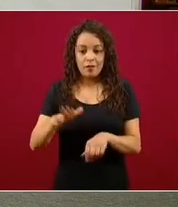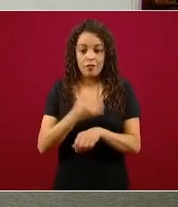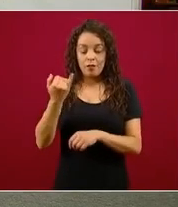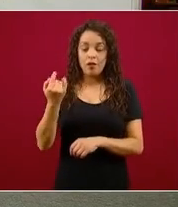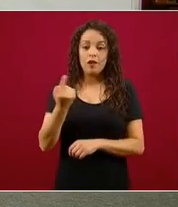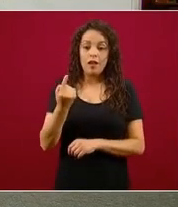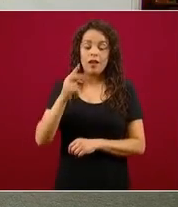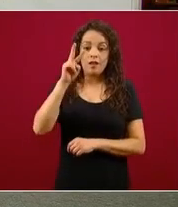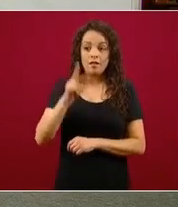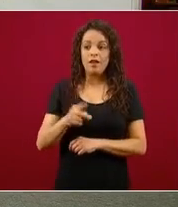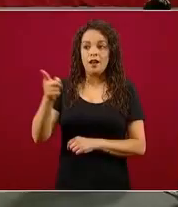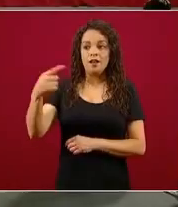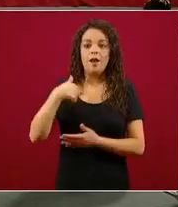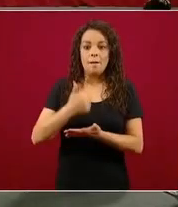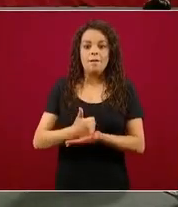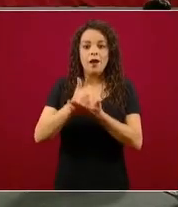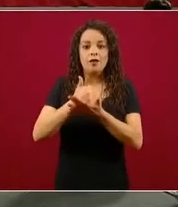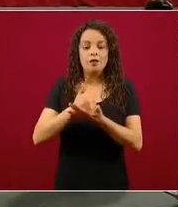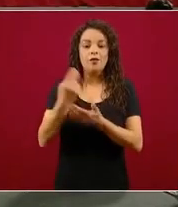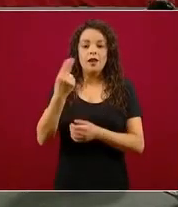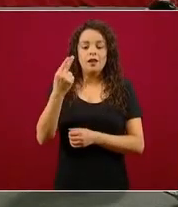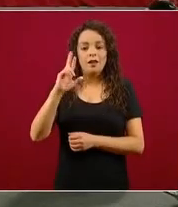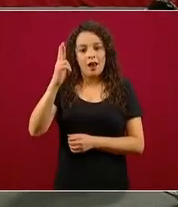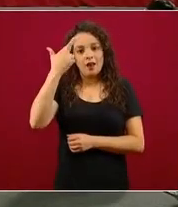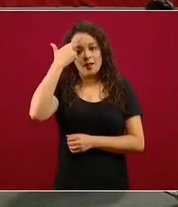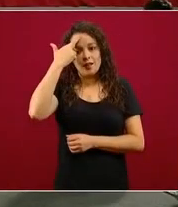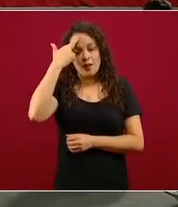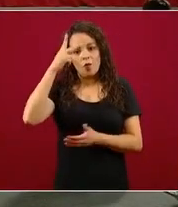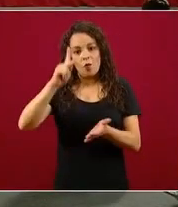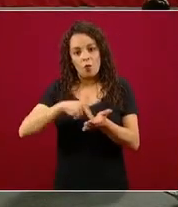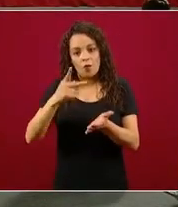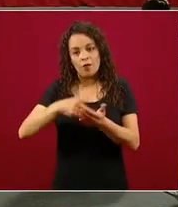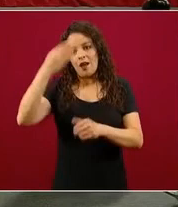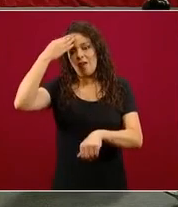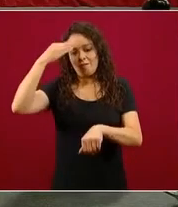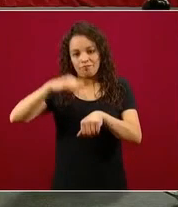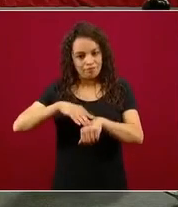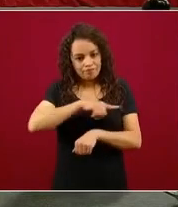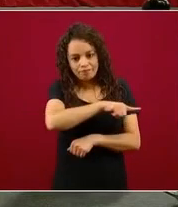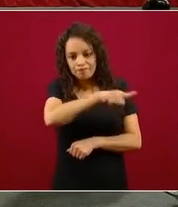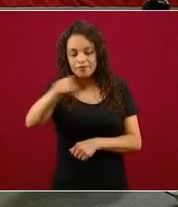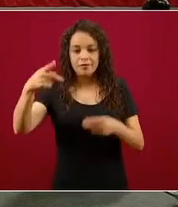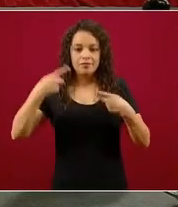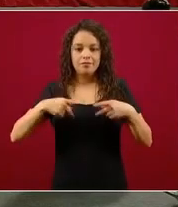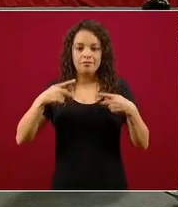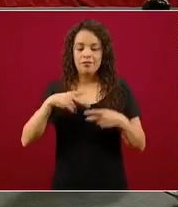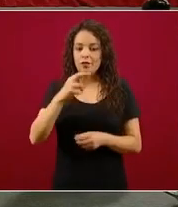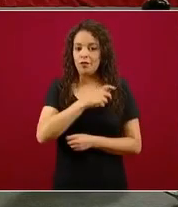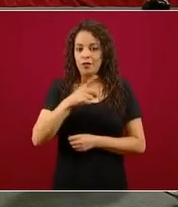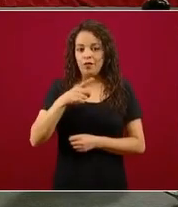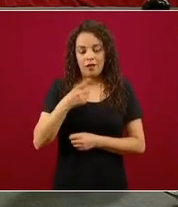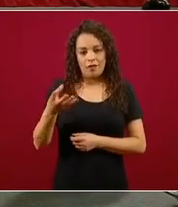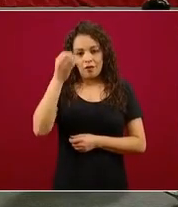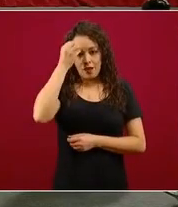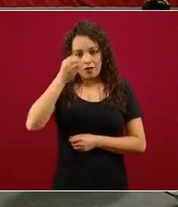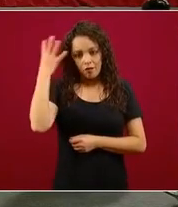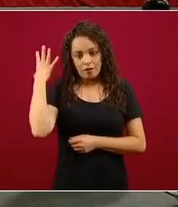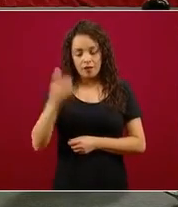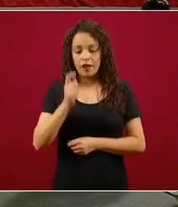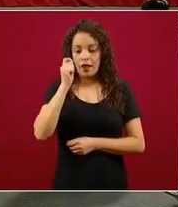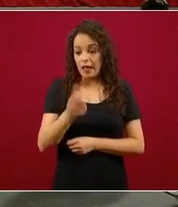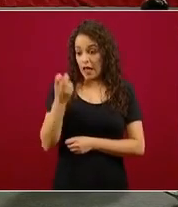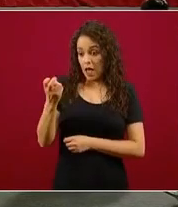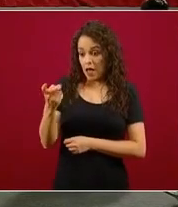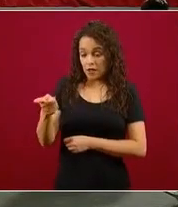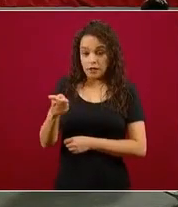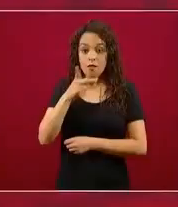a recordárselo a la población, a la ciudadanía. Y retomo sobre esas palabras, también sobre la